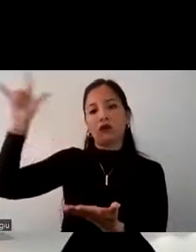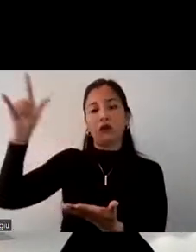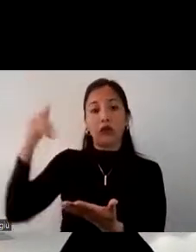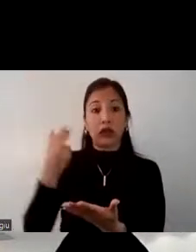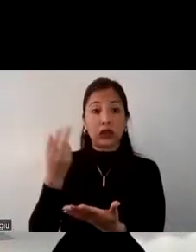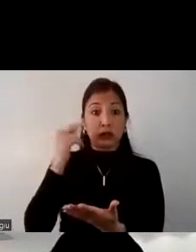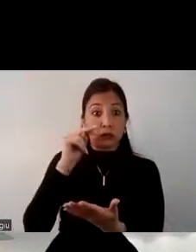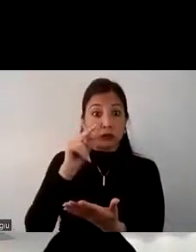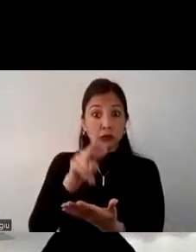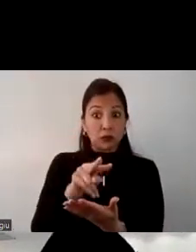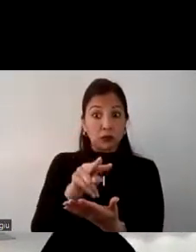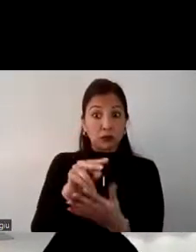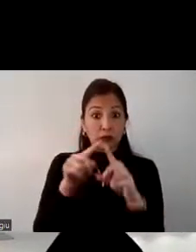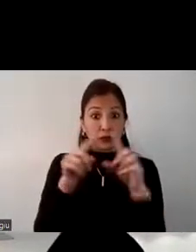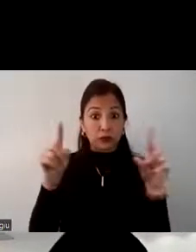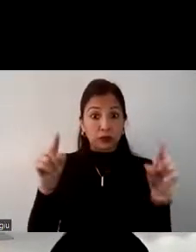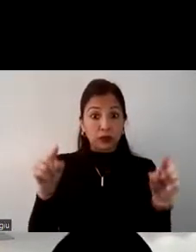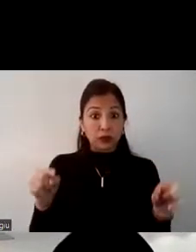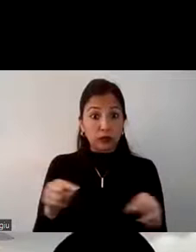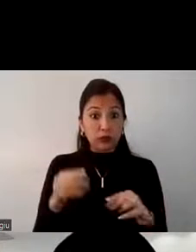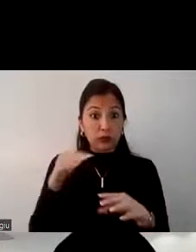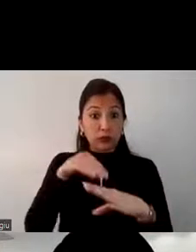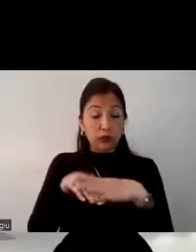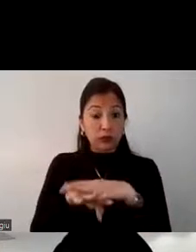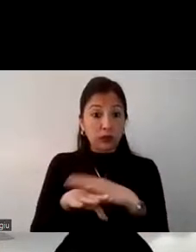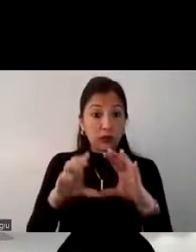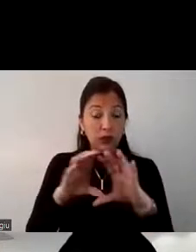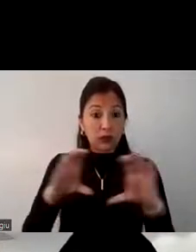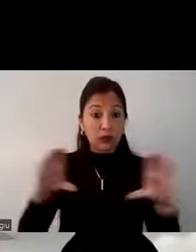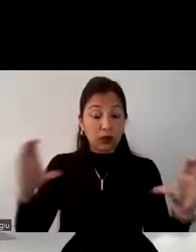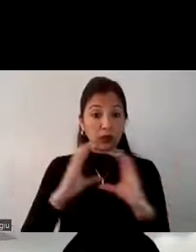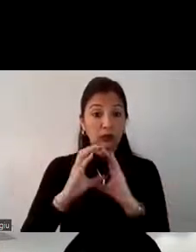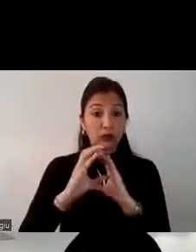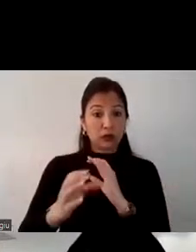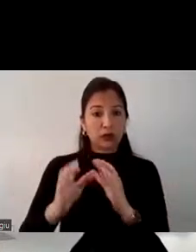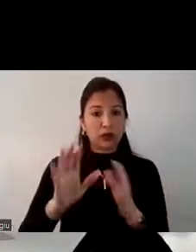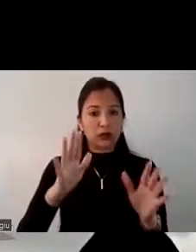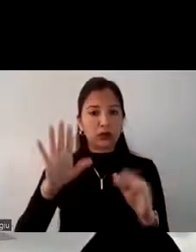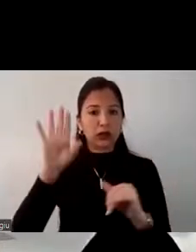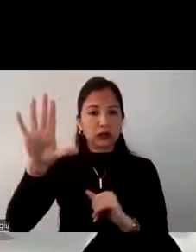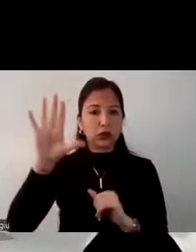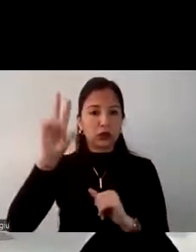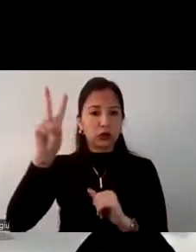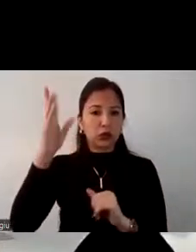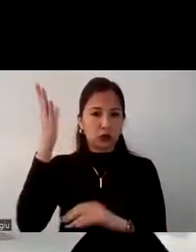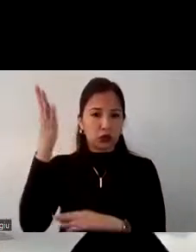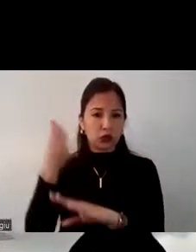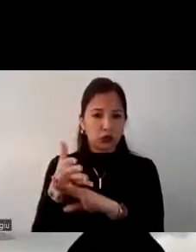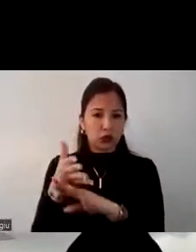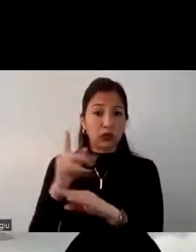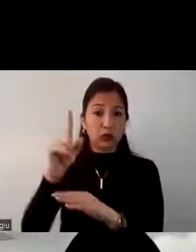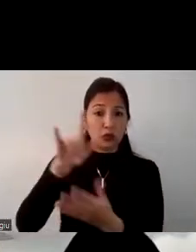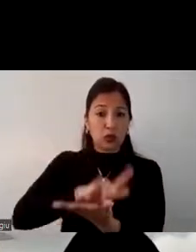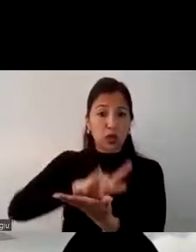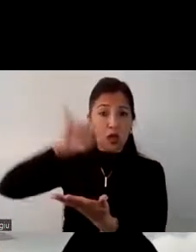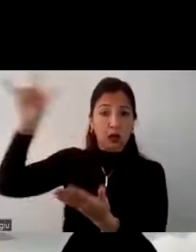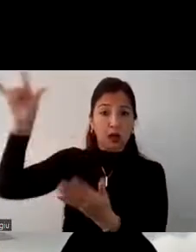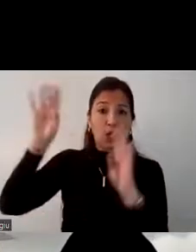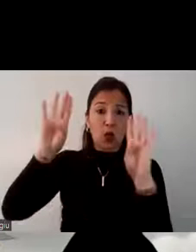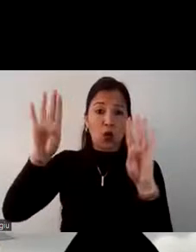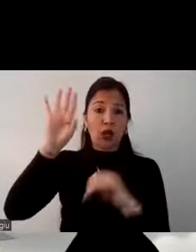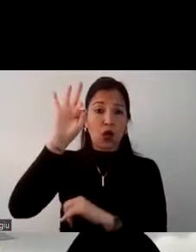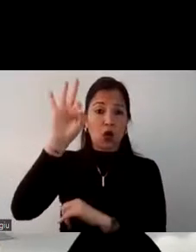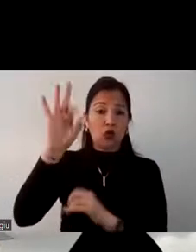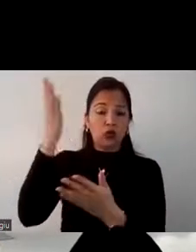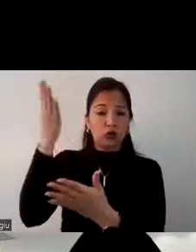que los que deciden ingresar por vía terrestre representan el 52% y por vía aérea el 48%